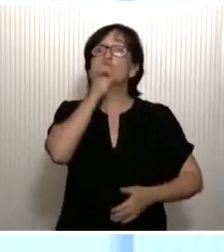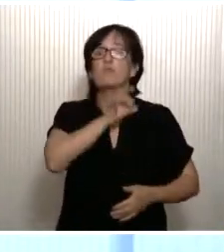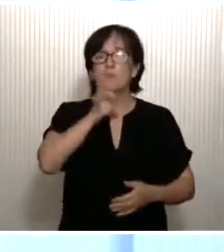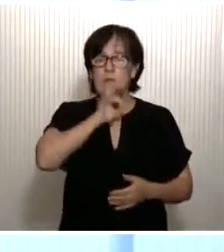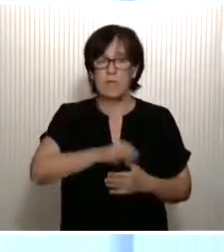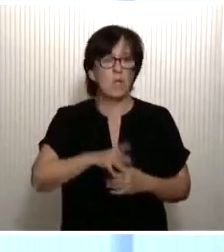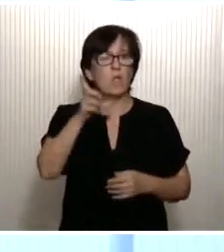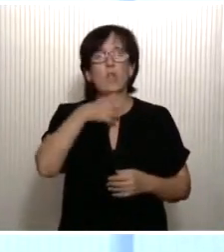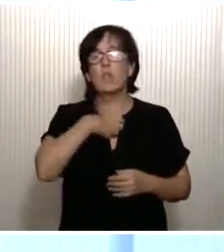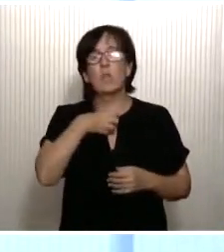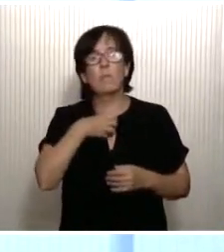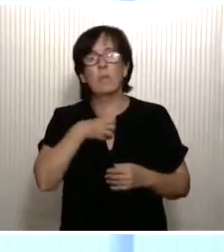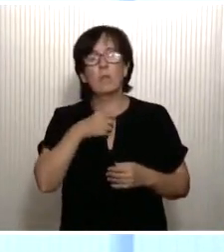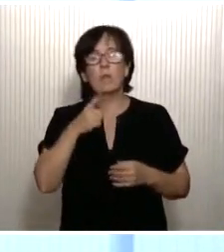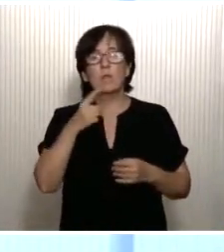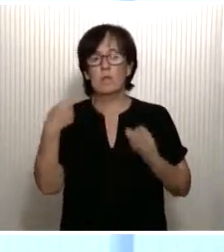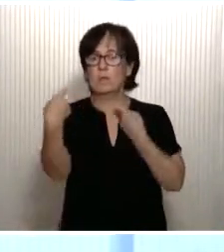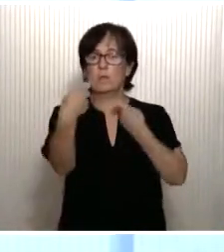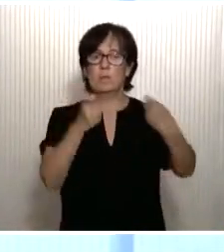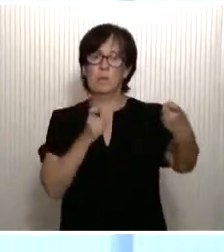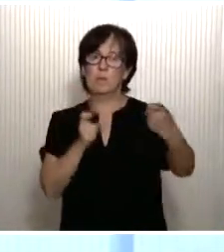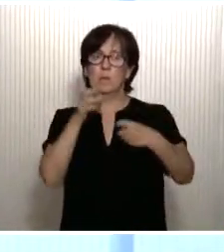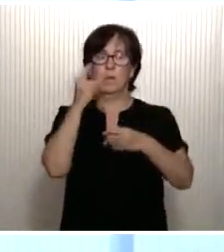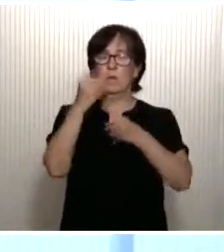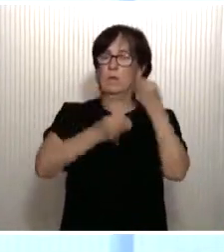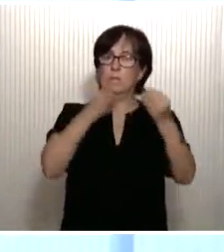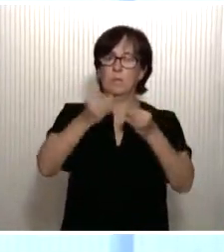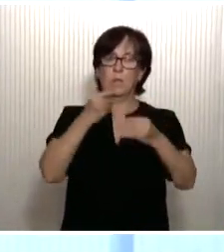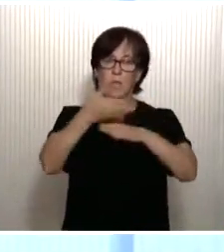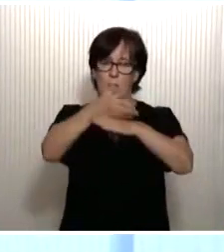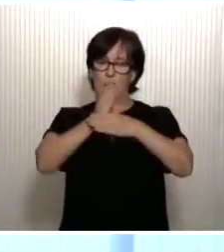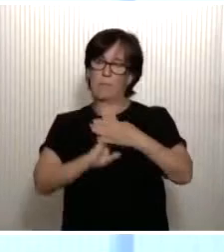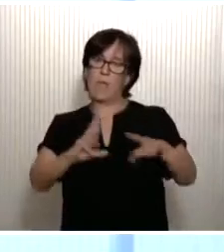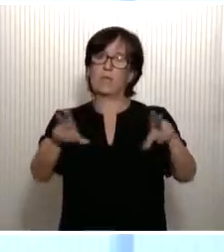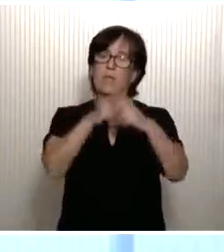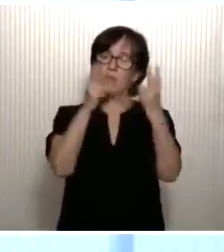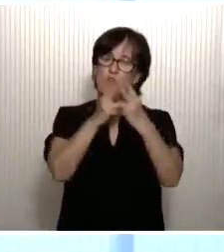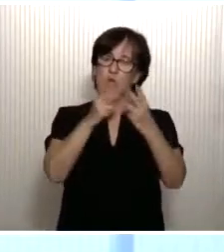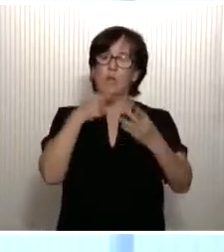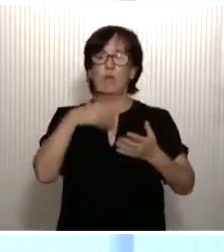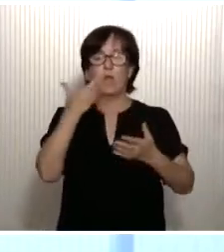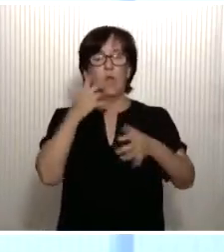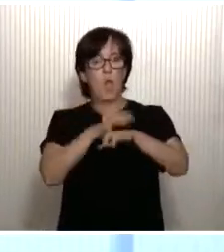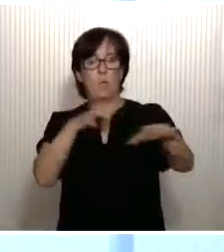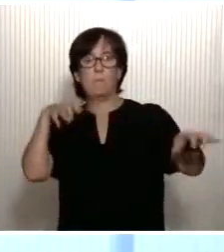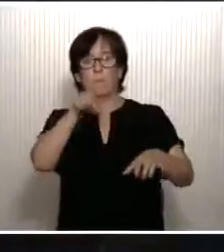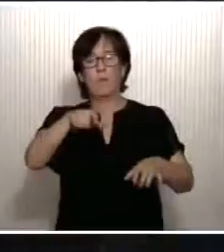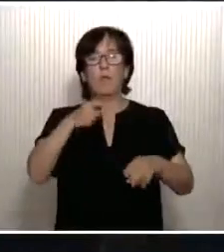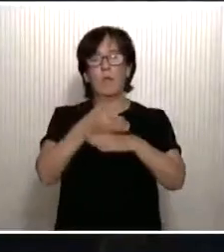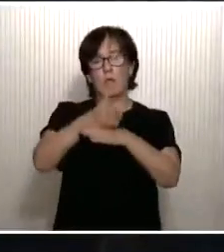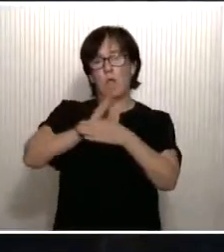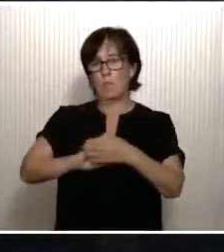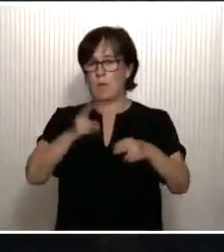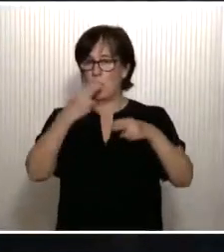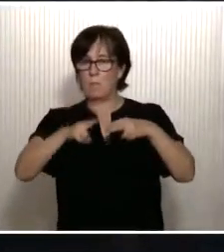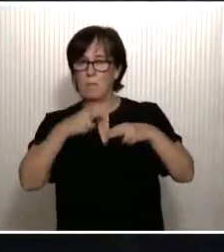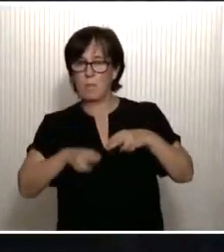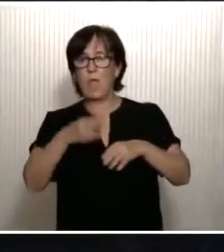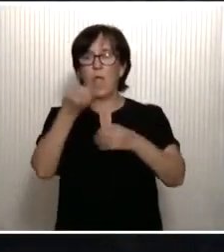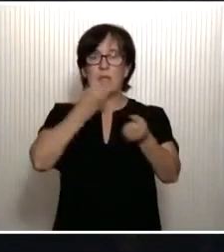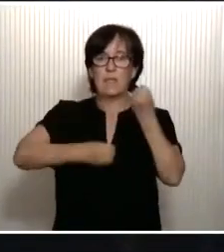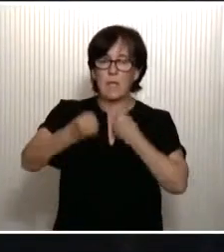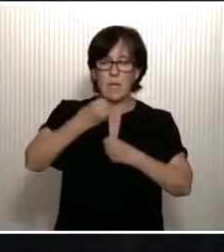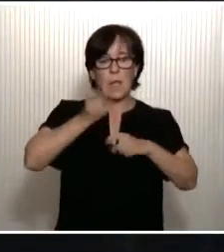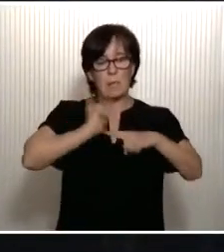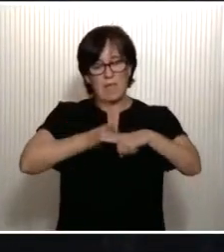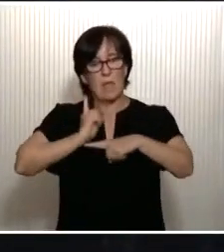Y no puede enfrentarlo y menos superarlo una parte de la sociedad, una parte de la población, una parte de la política, una parte de la economía, una